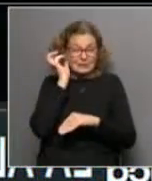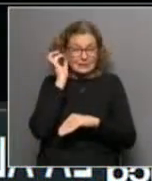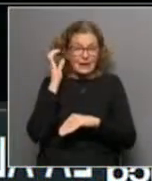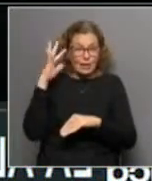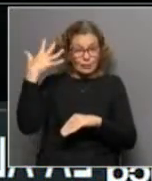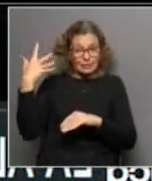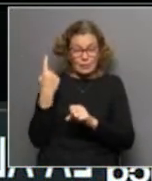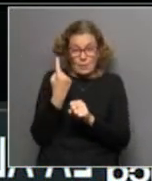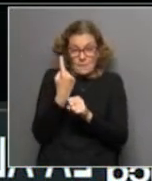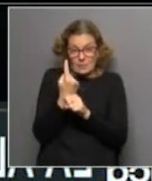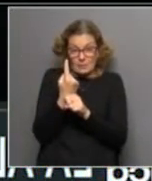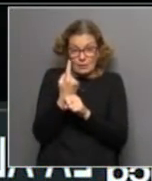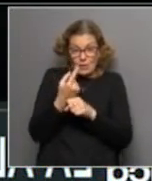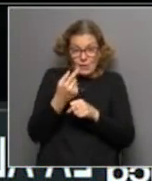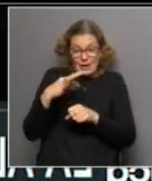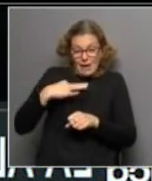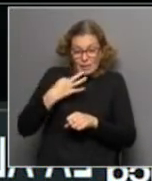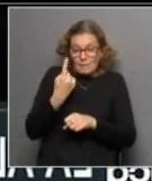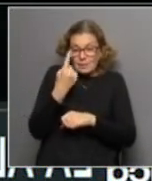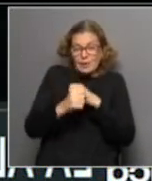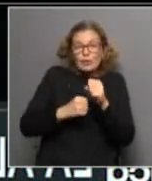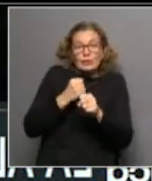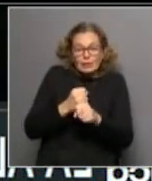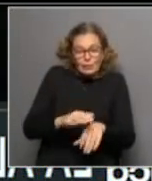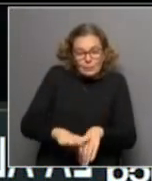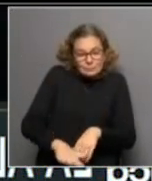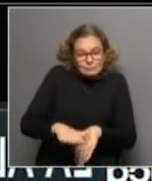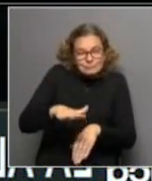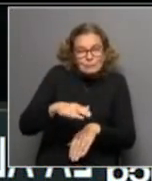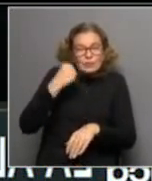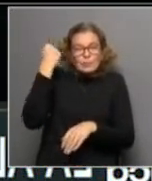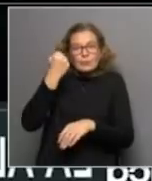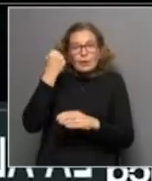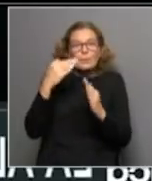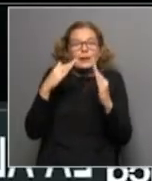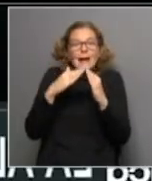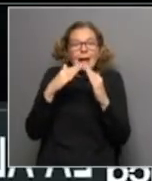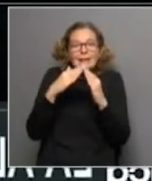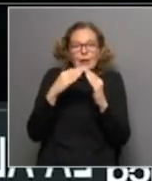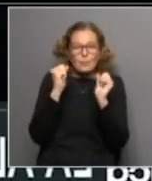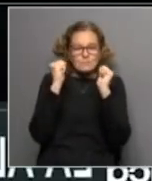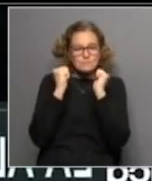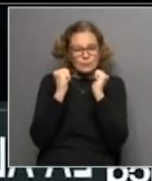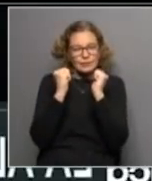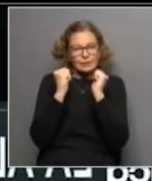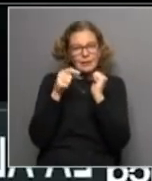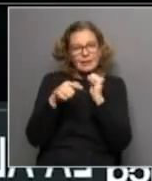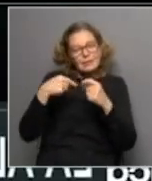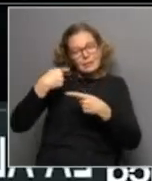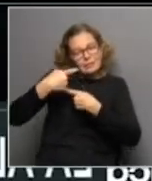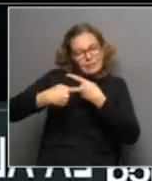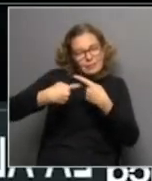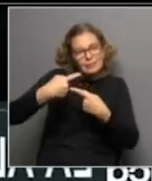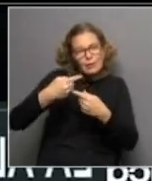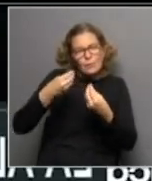La primera etapa de la vida, esos primeros años son fundamentales. Son como una casa, son los cimientos. Ahí se desarrollan